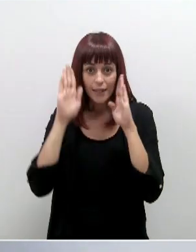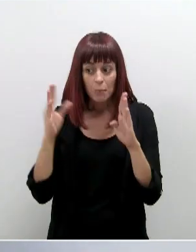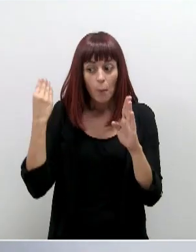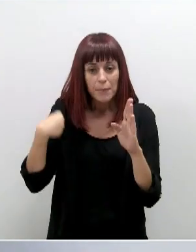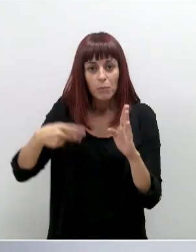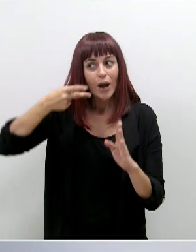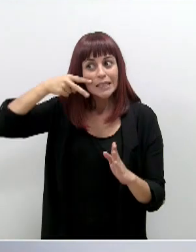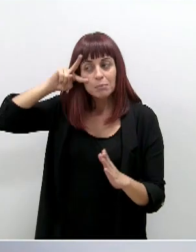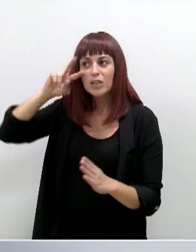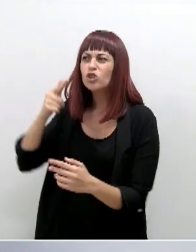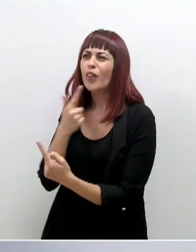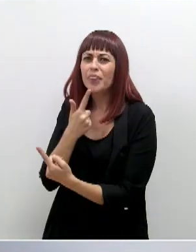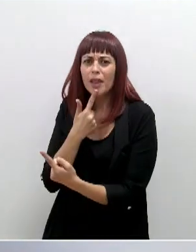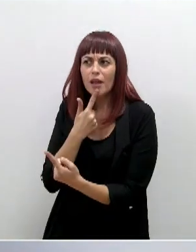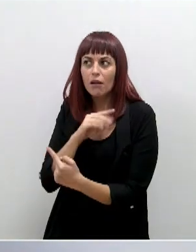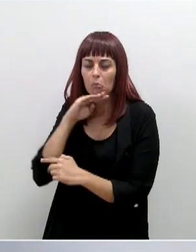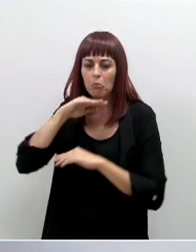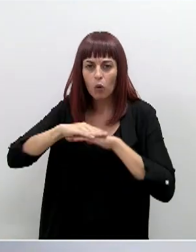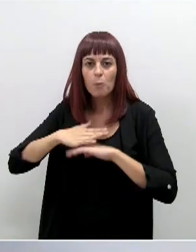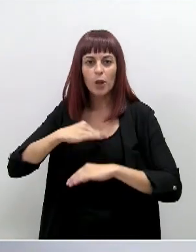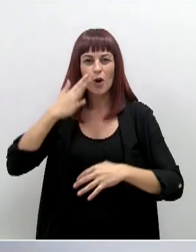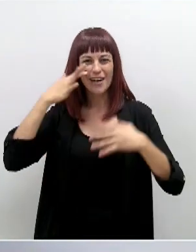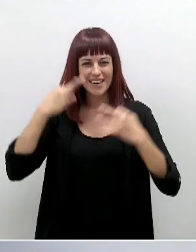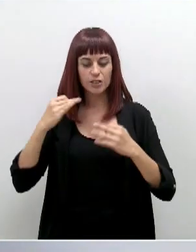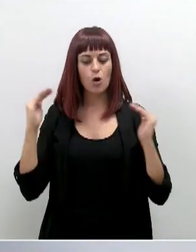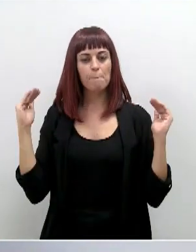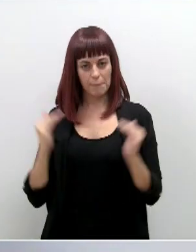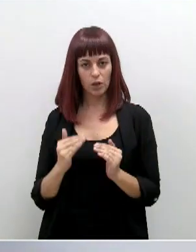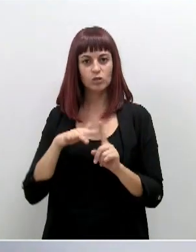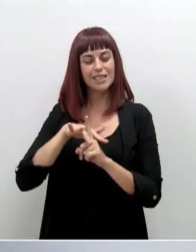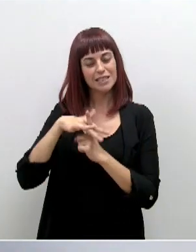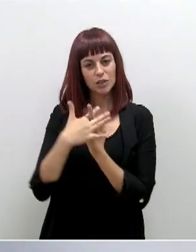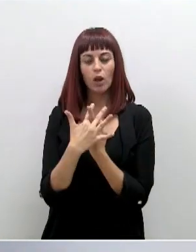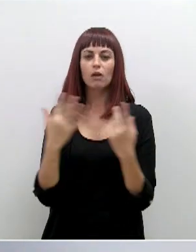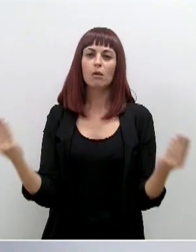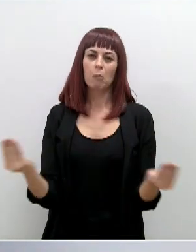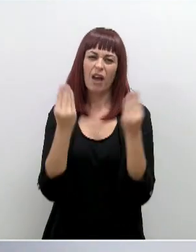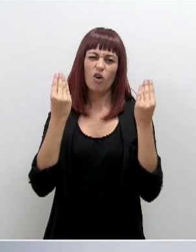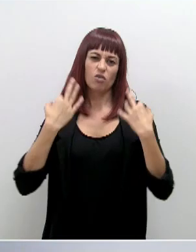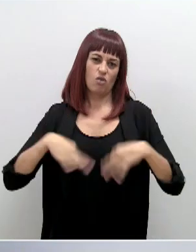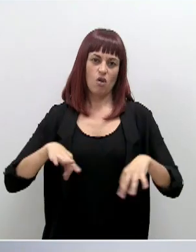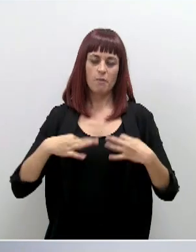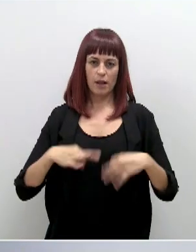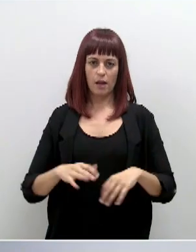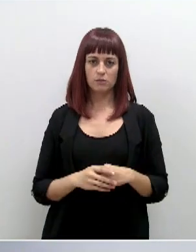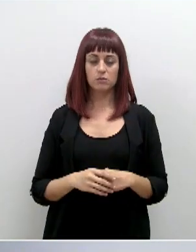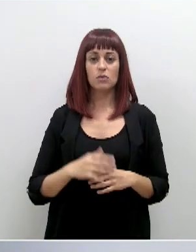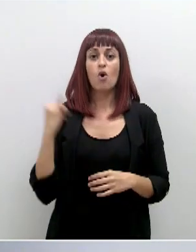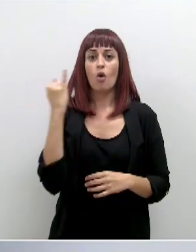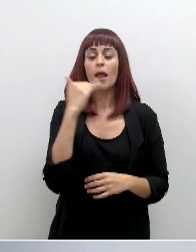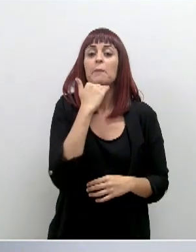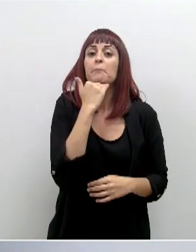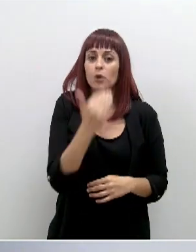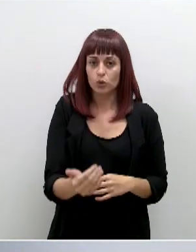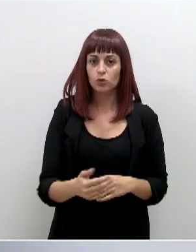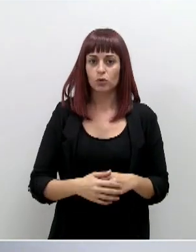marcan los expertos, podremos reducir el riesgo y retomar una situación más cercana a la normalidad. Ojalá sea pronto.